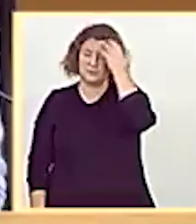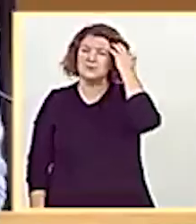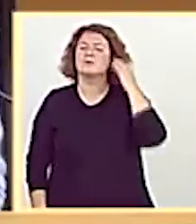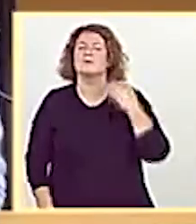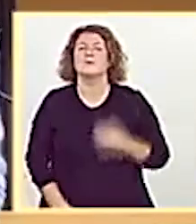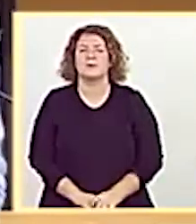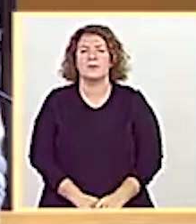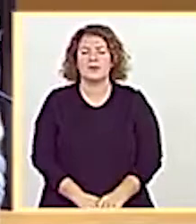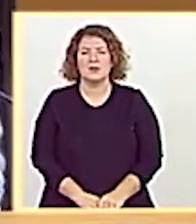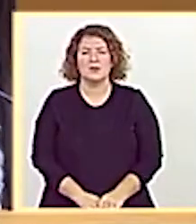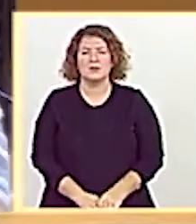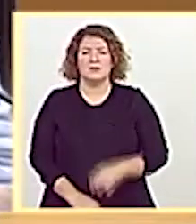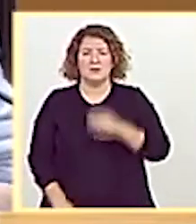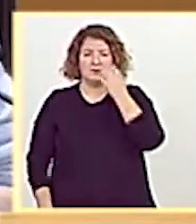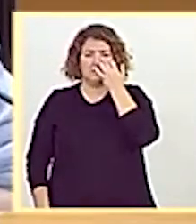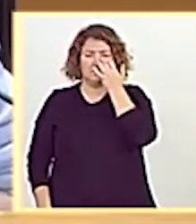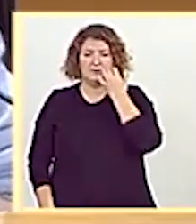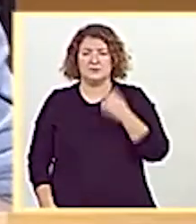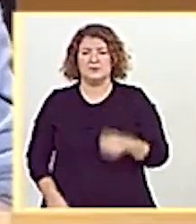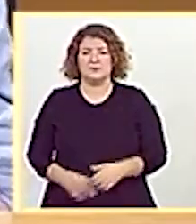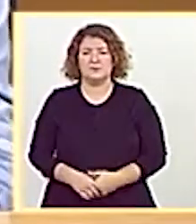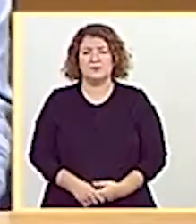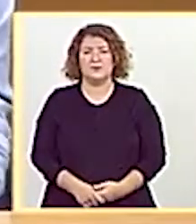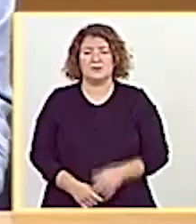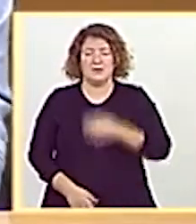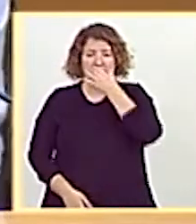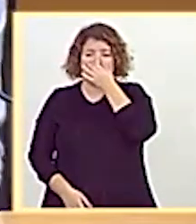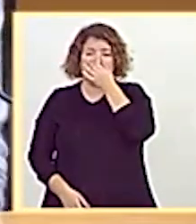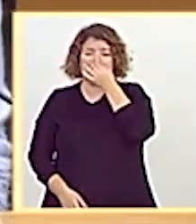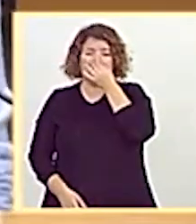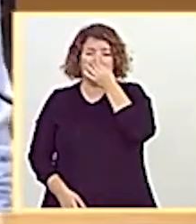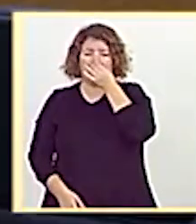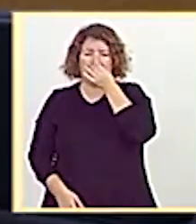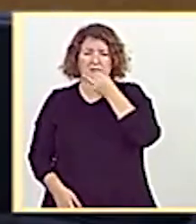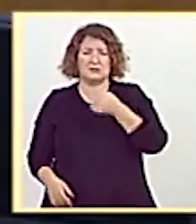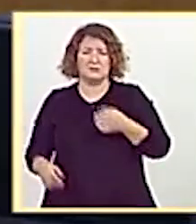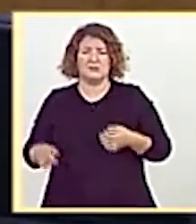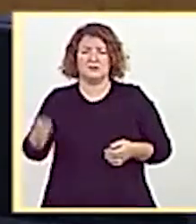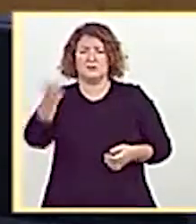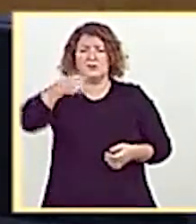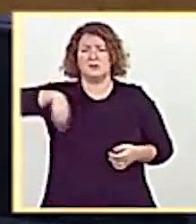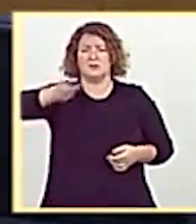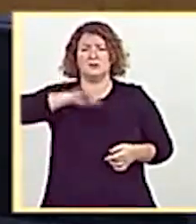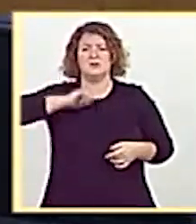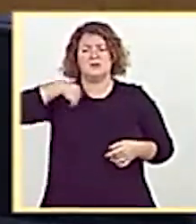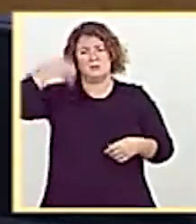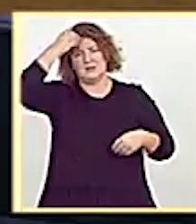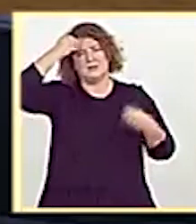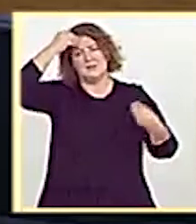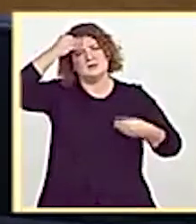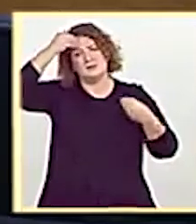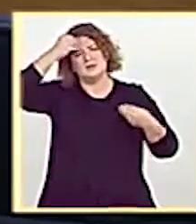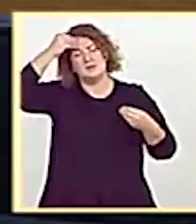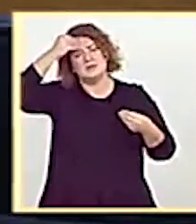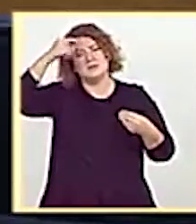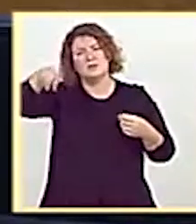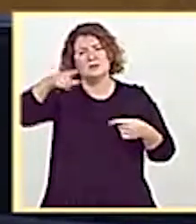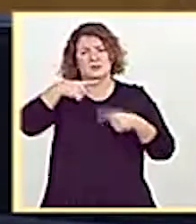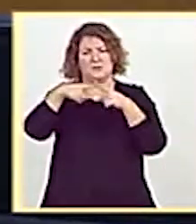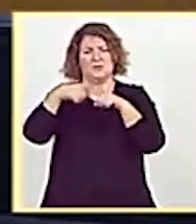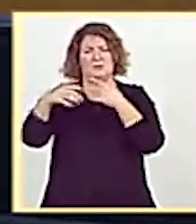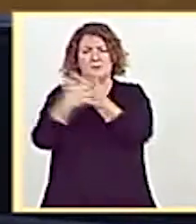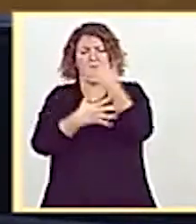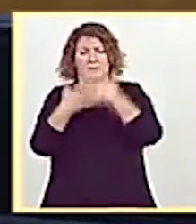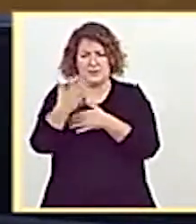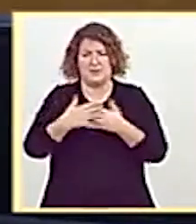Vicepresidenta tercera del Gobierno. Sí, señoría, tres reflexiones con respecto a su pregunta, que ha mezclado muchas cosas. Por eso creo que